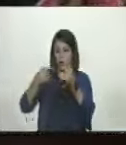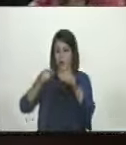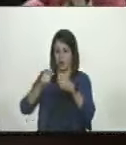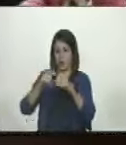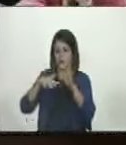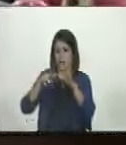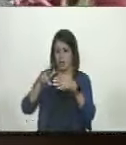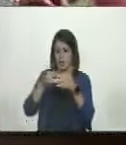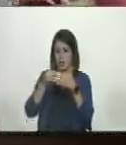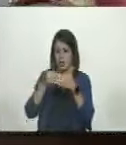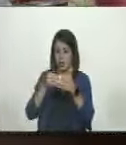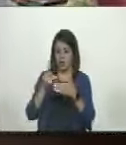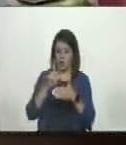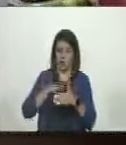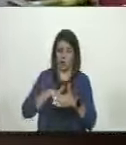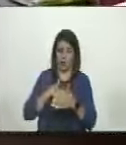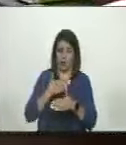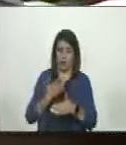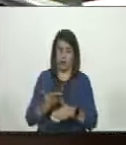número.